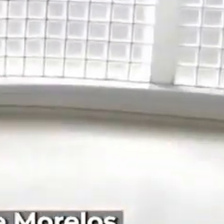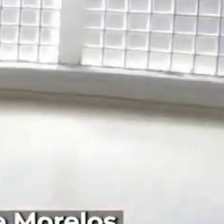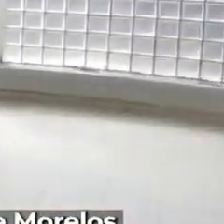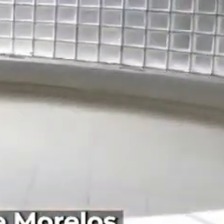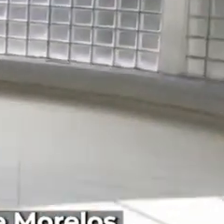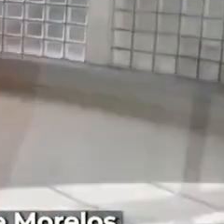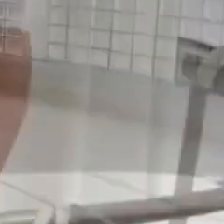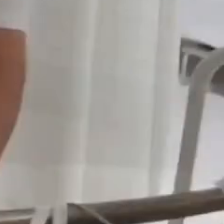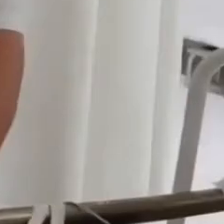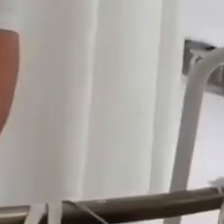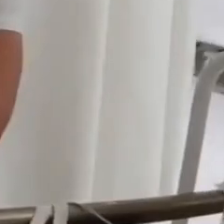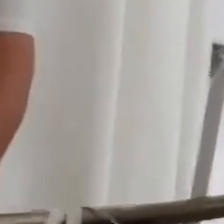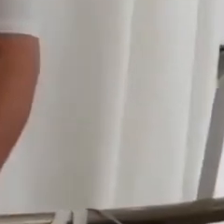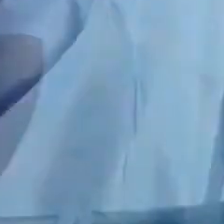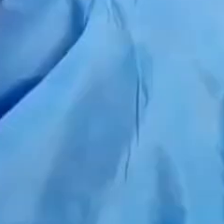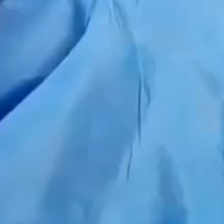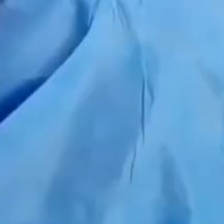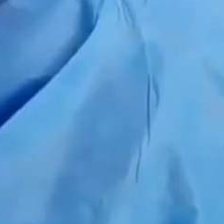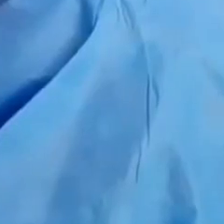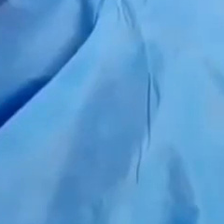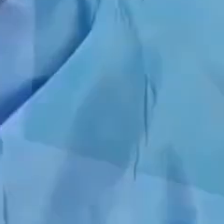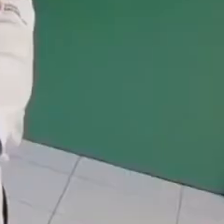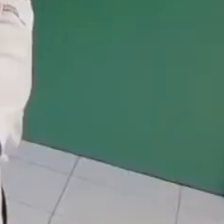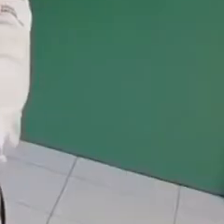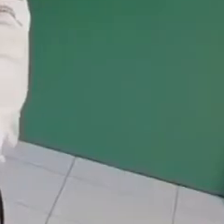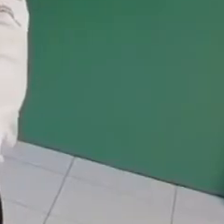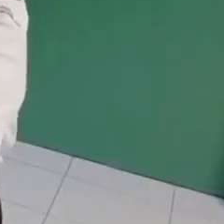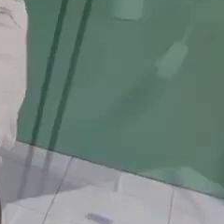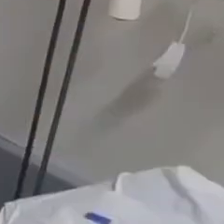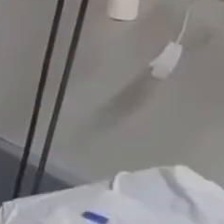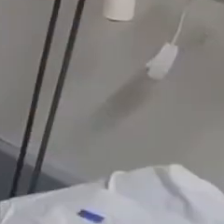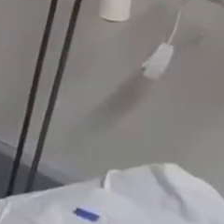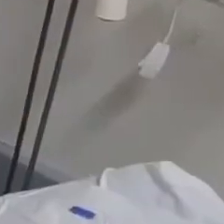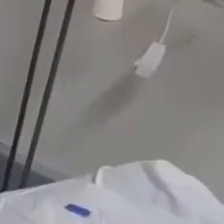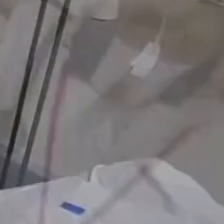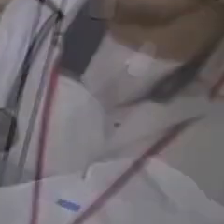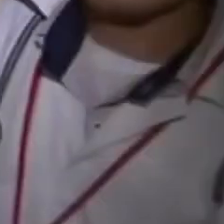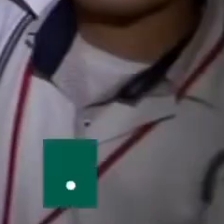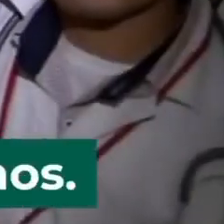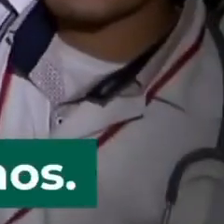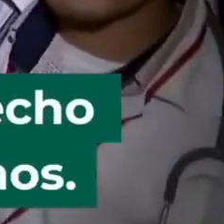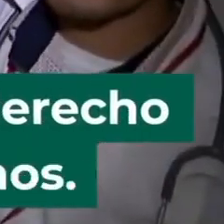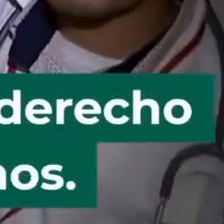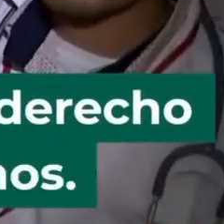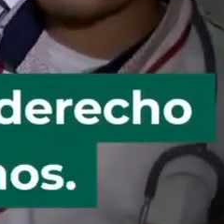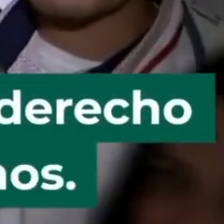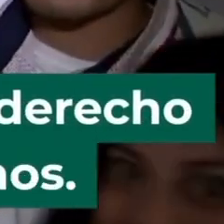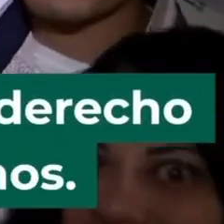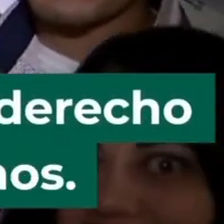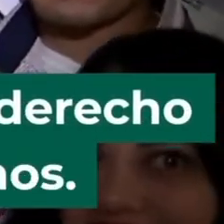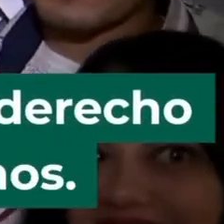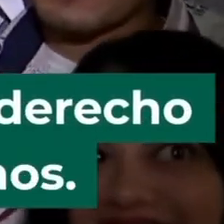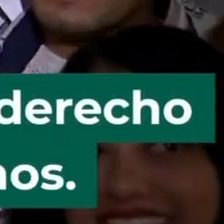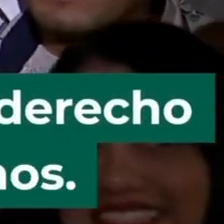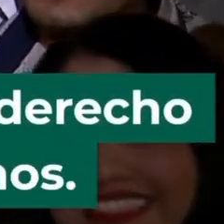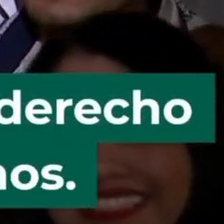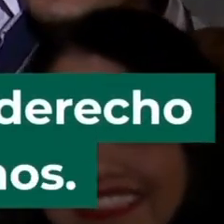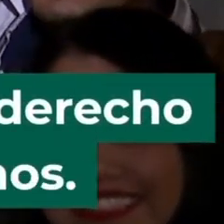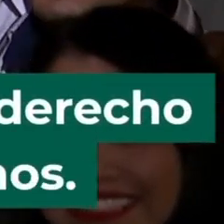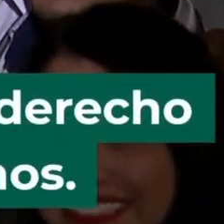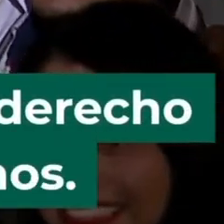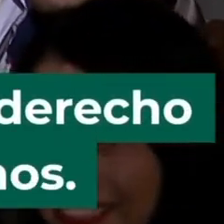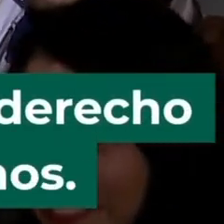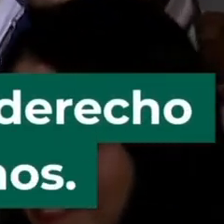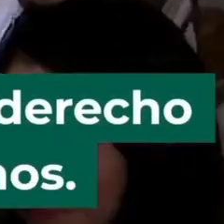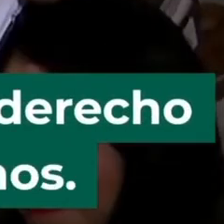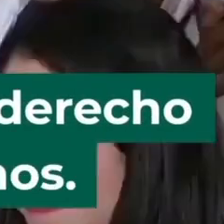universalidad en salud. Juntos, en equipo, avanzaremos hacia la misión más noble, garantizar con IMSS-Bienestar el derecho